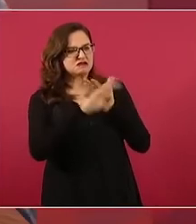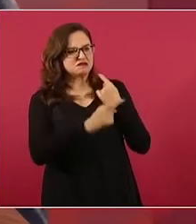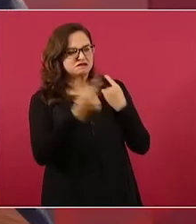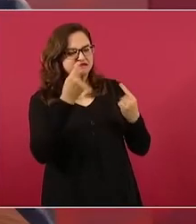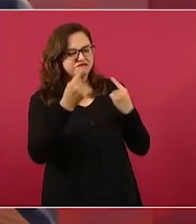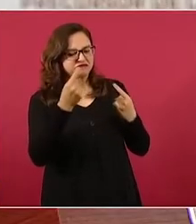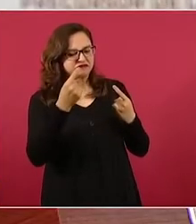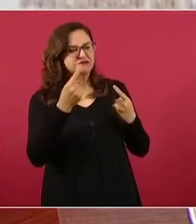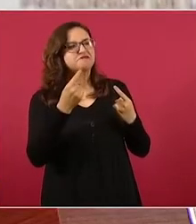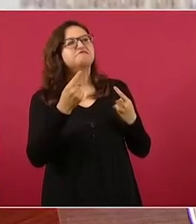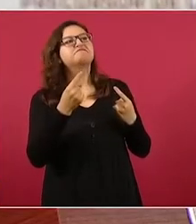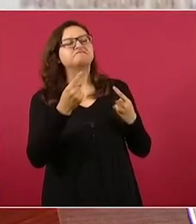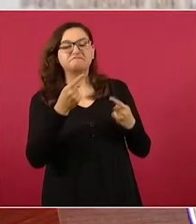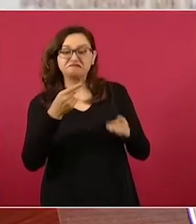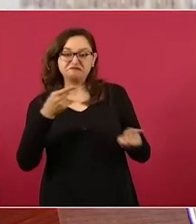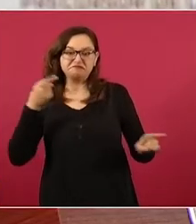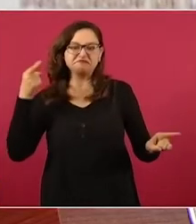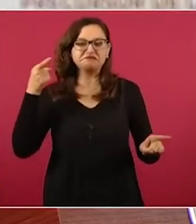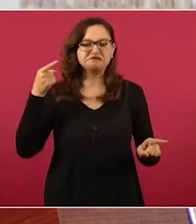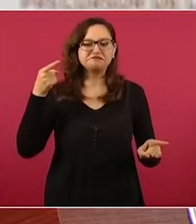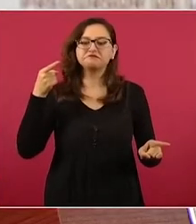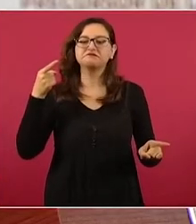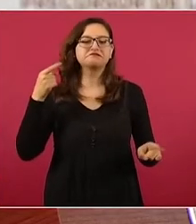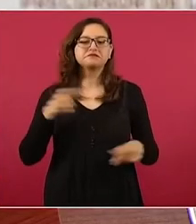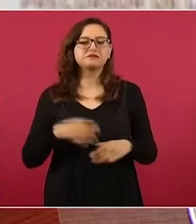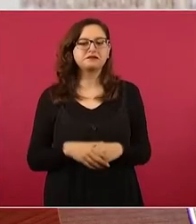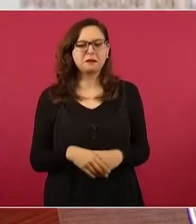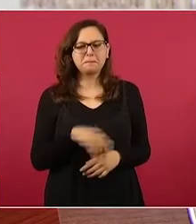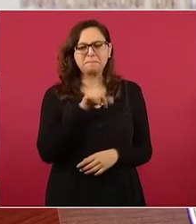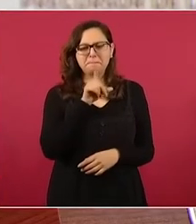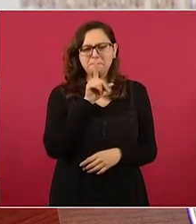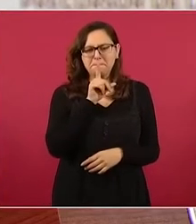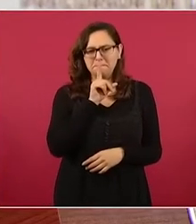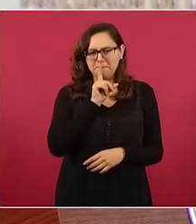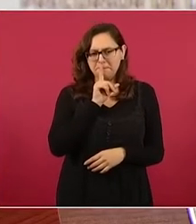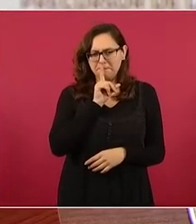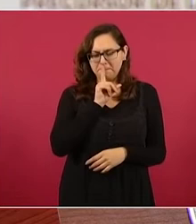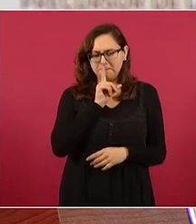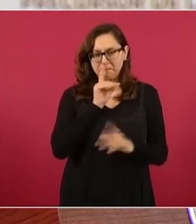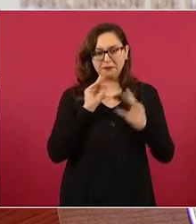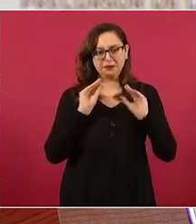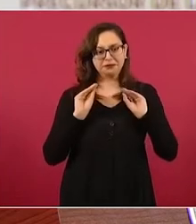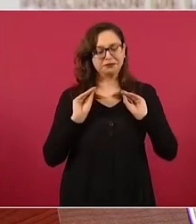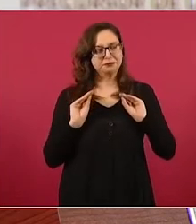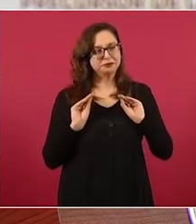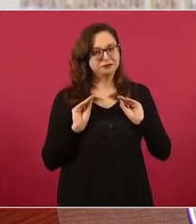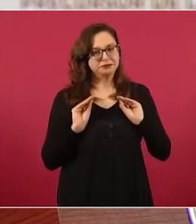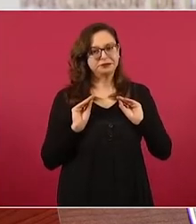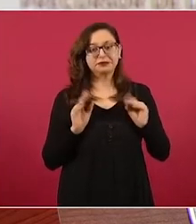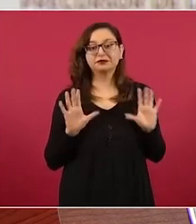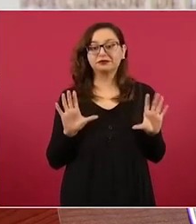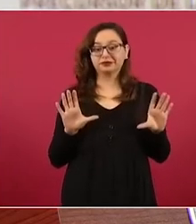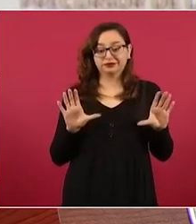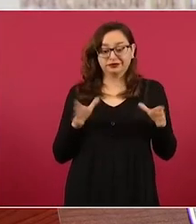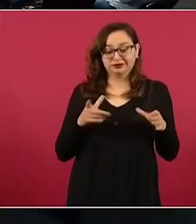fachos se confiaron, también por el desprecio al pueblo,